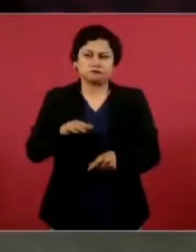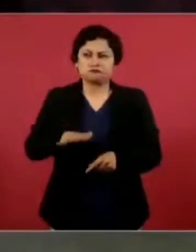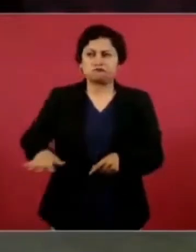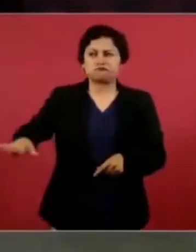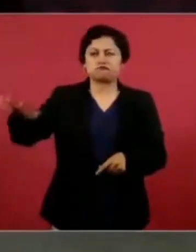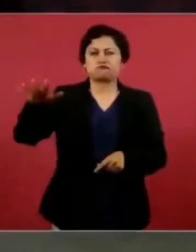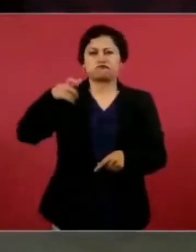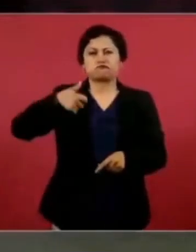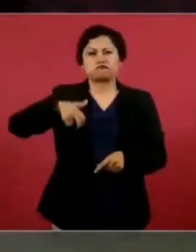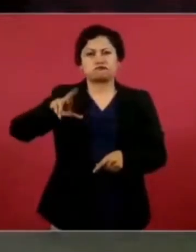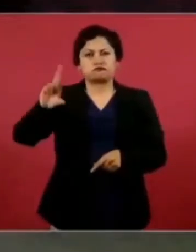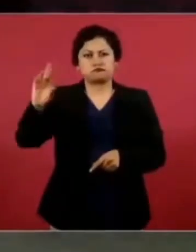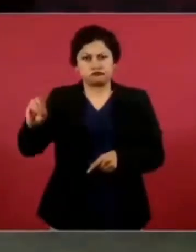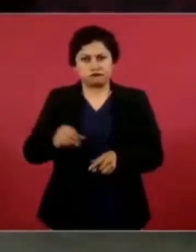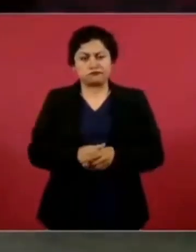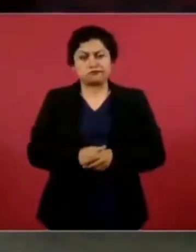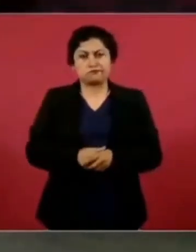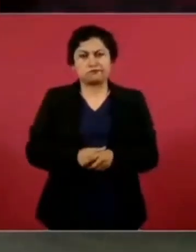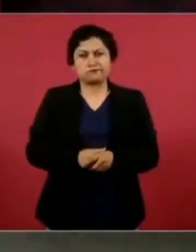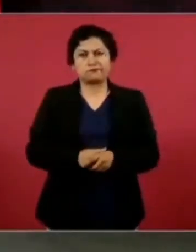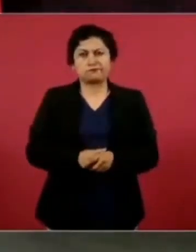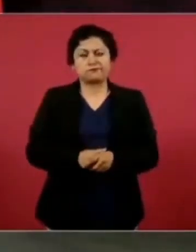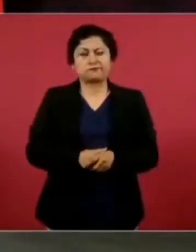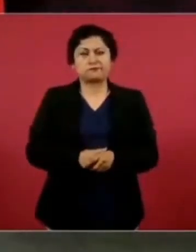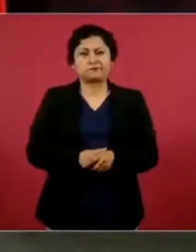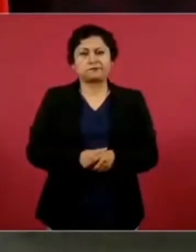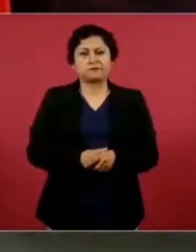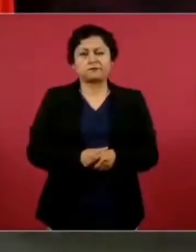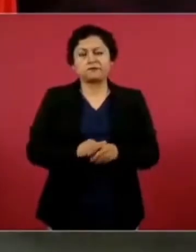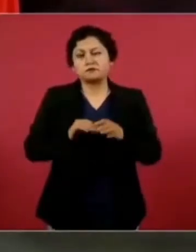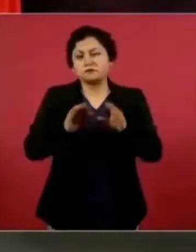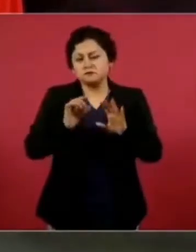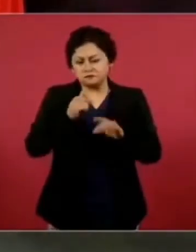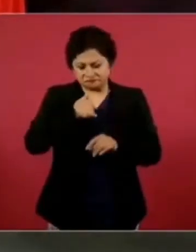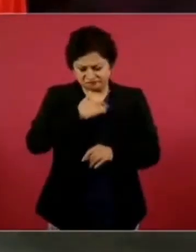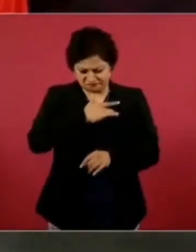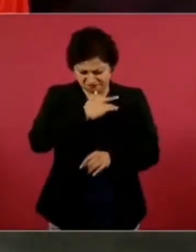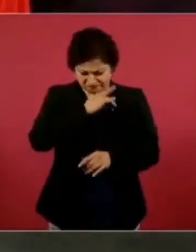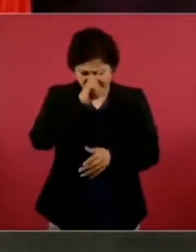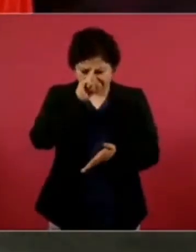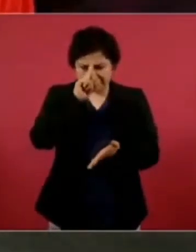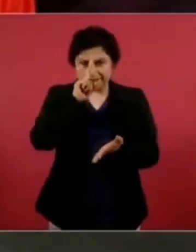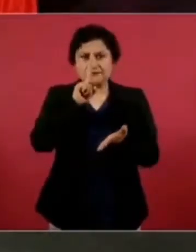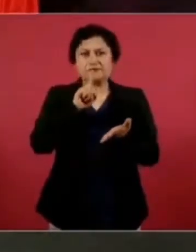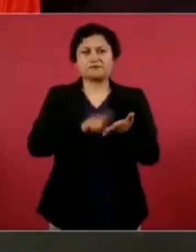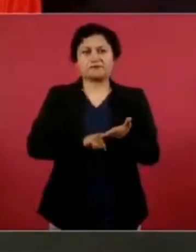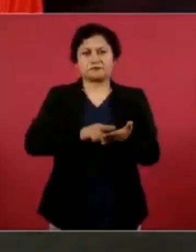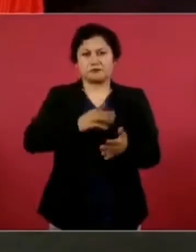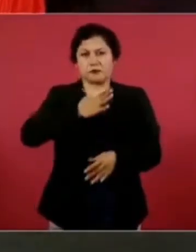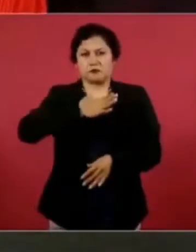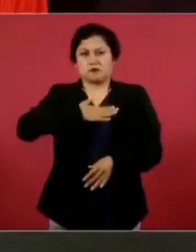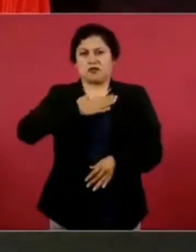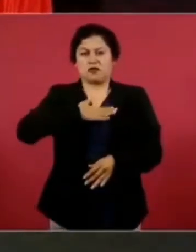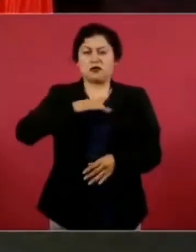Yo creo que en el gobierno que encabezo